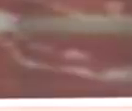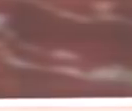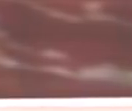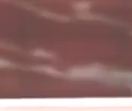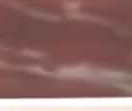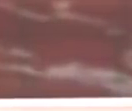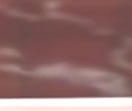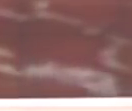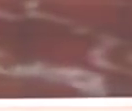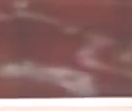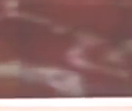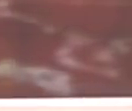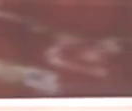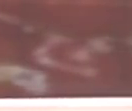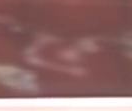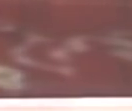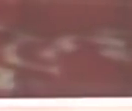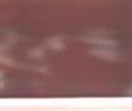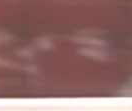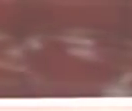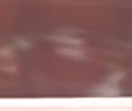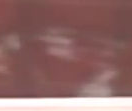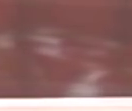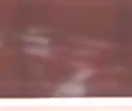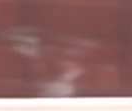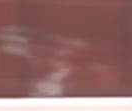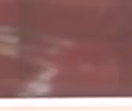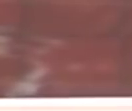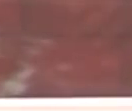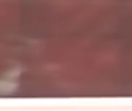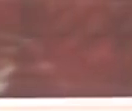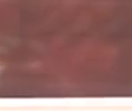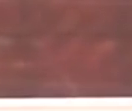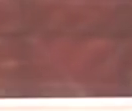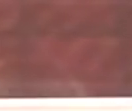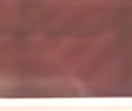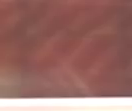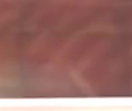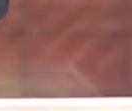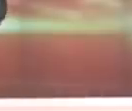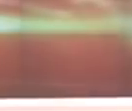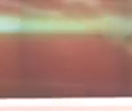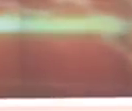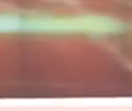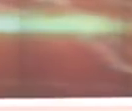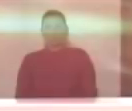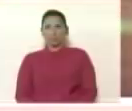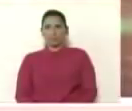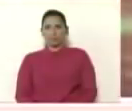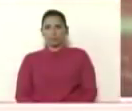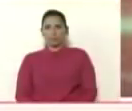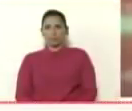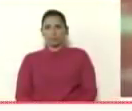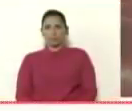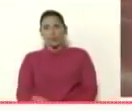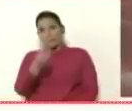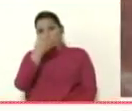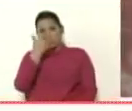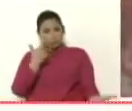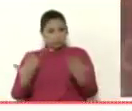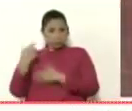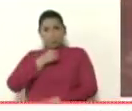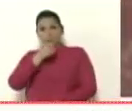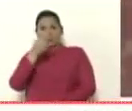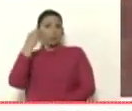De vuelta con la emisión meridiana de la noticia, a esta hora información de último minuto, nos vamos en vivo y directo al Palacio de Miraflores, la sala de prensa